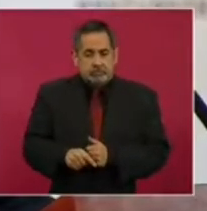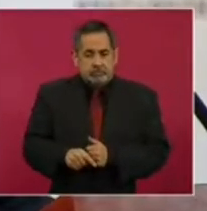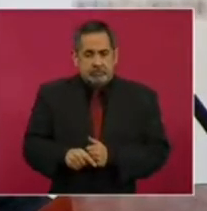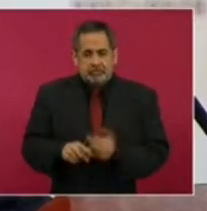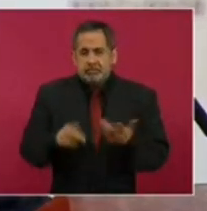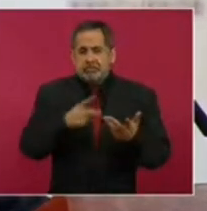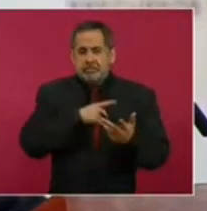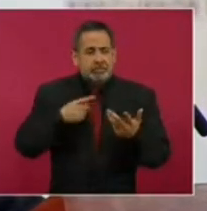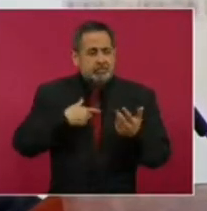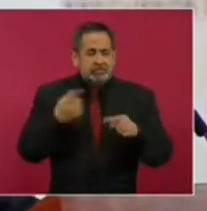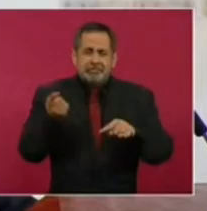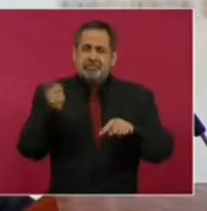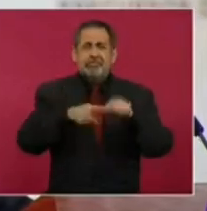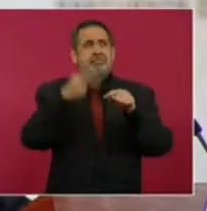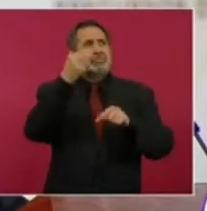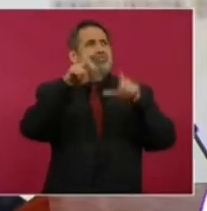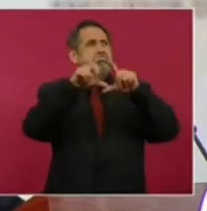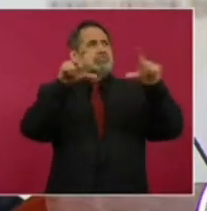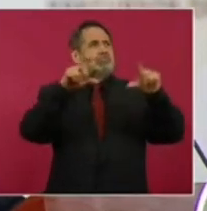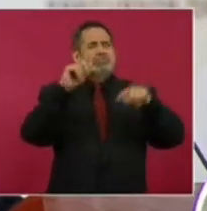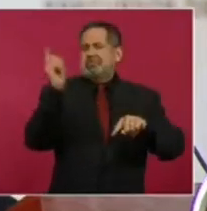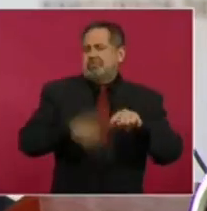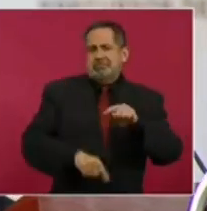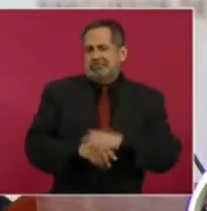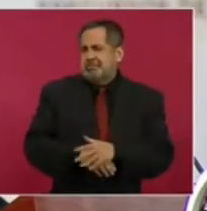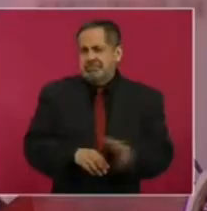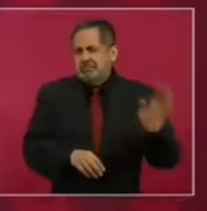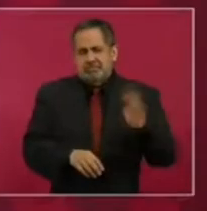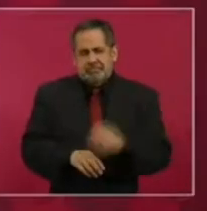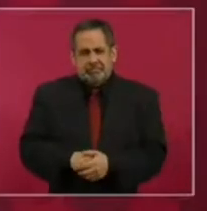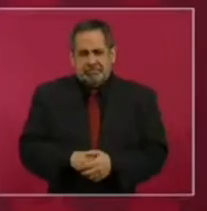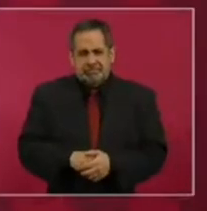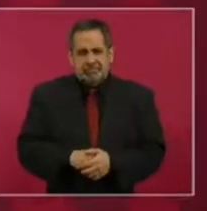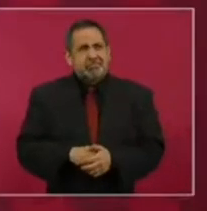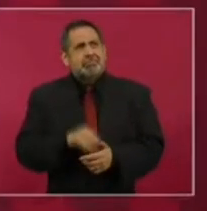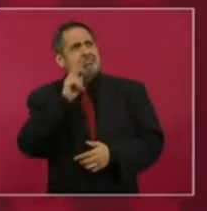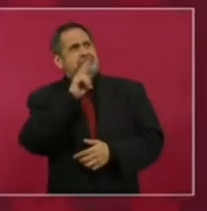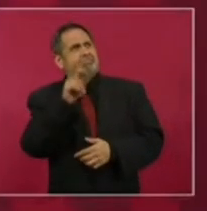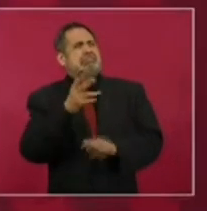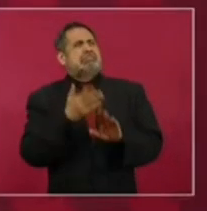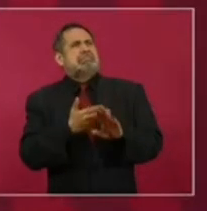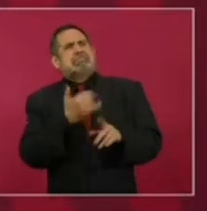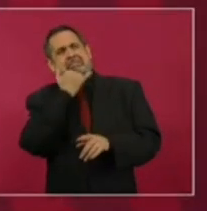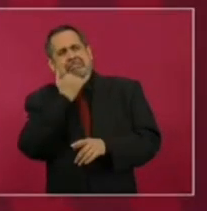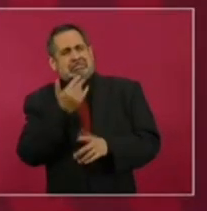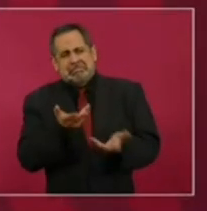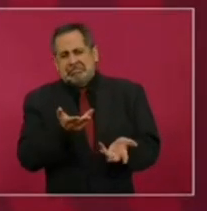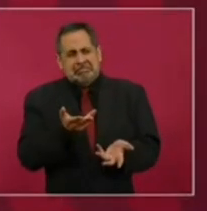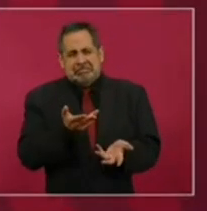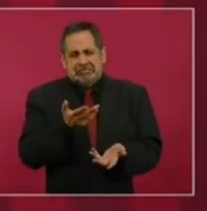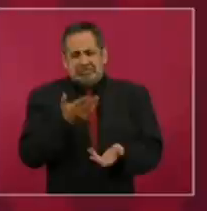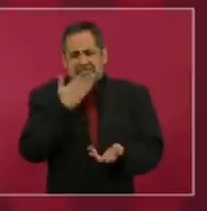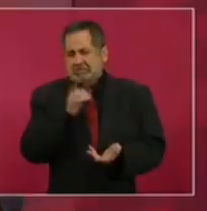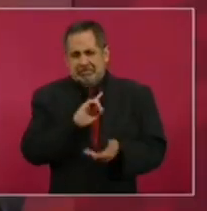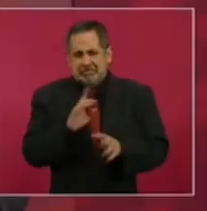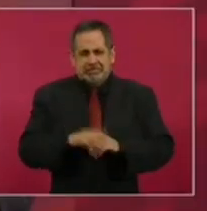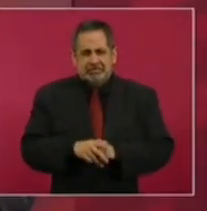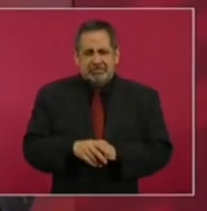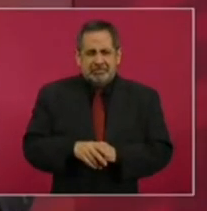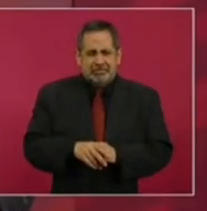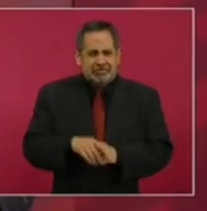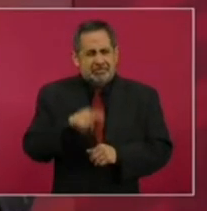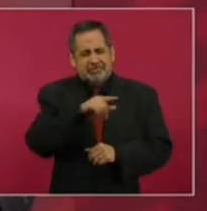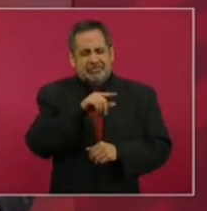deberían de quitarle el nombre porque afectan a